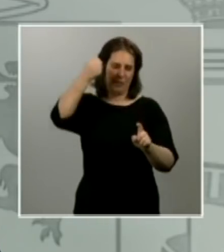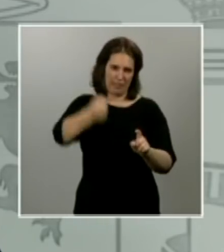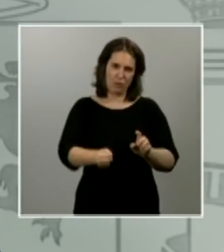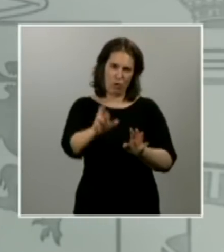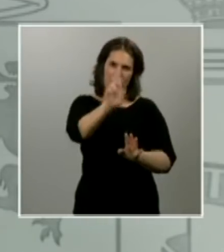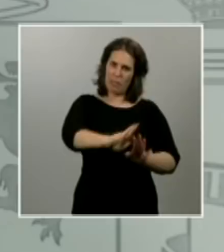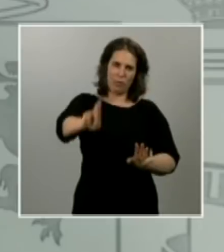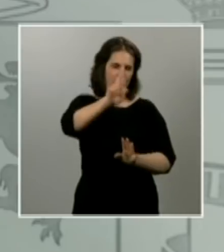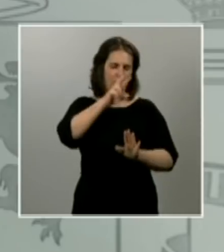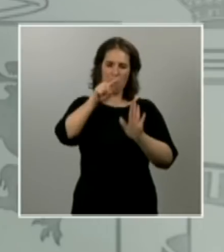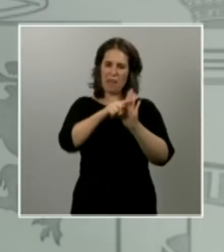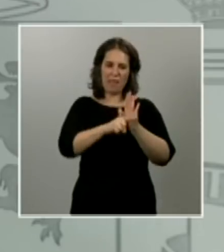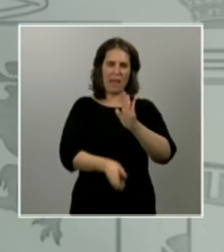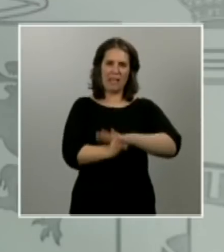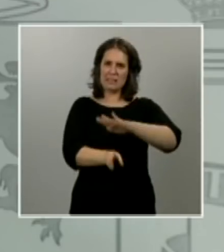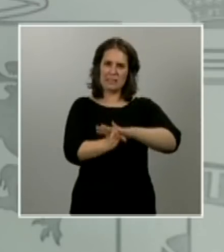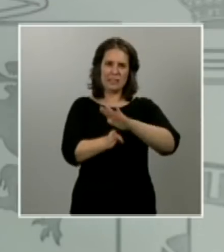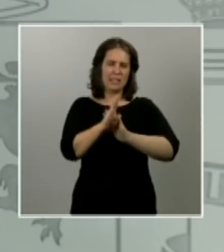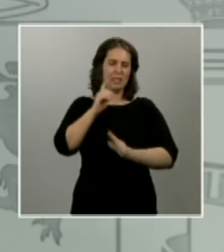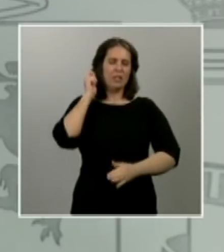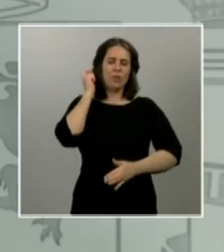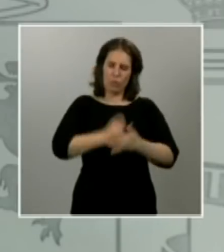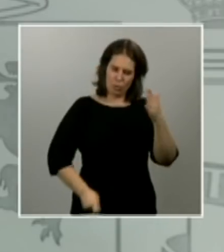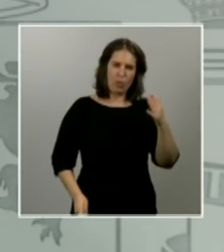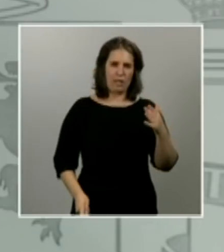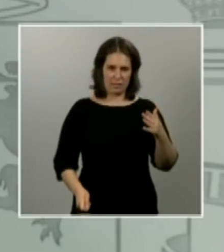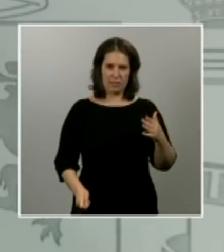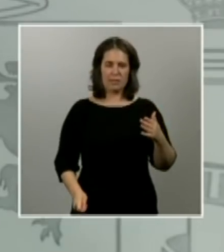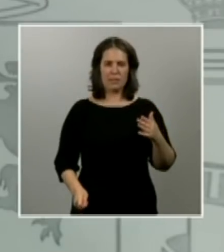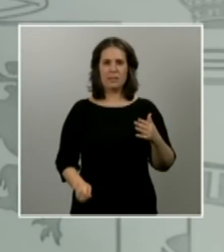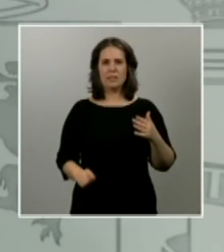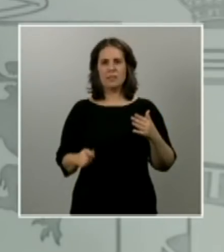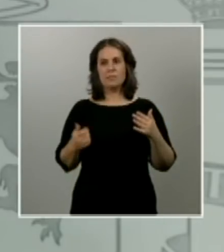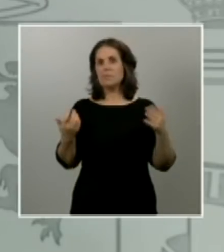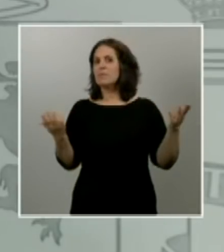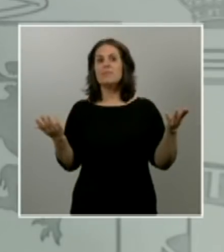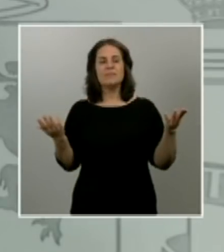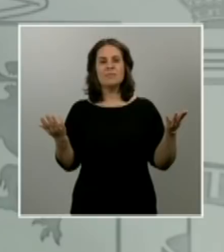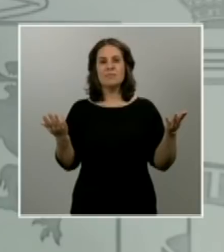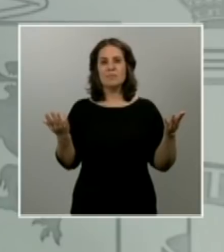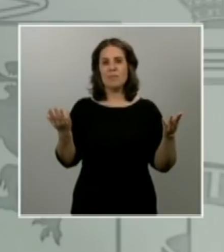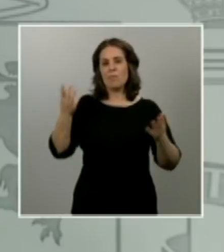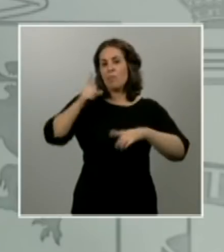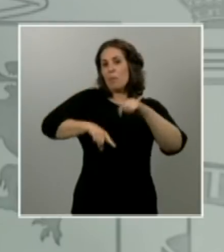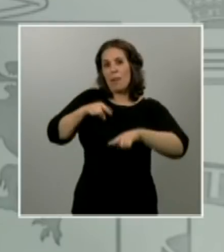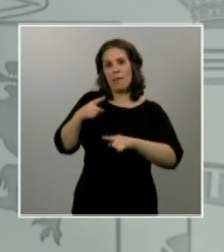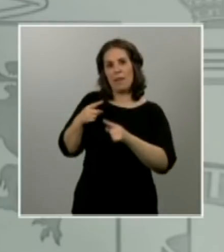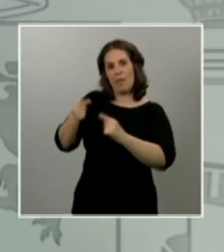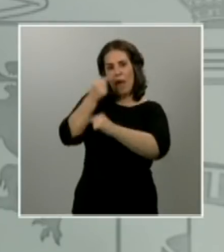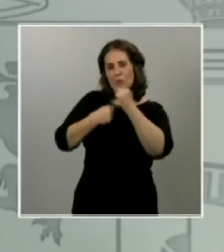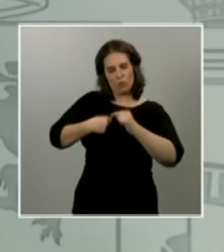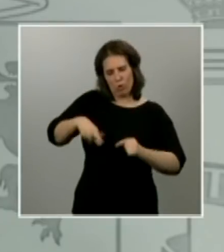a seguir tomando son muy duras muy duras pero evidentemente pues lógicamente en función de los datos insisto podremos ir